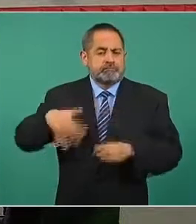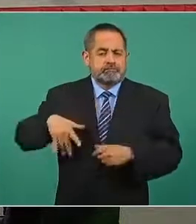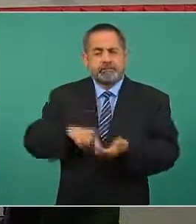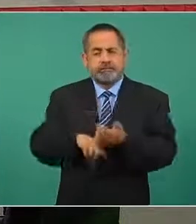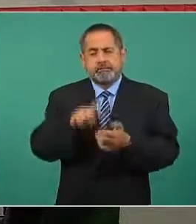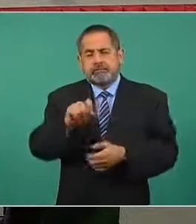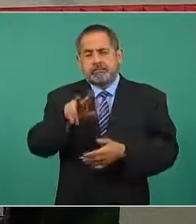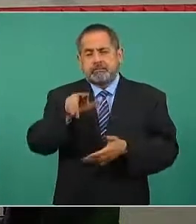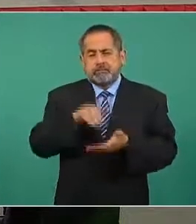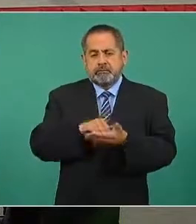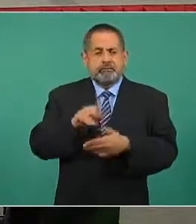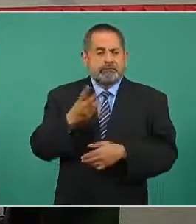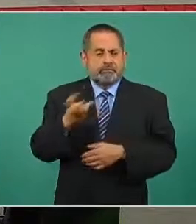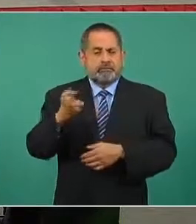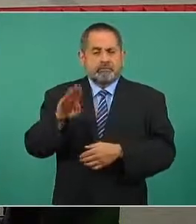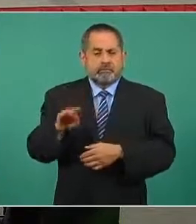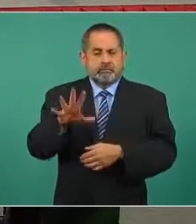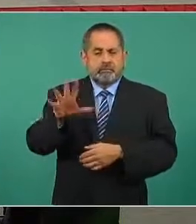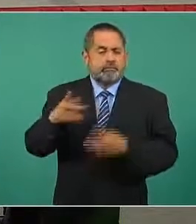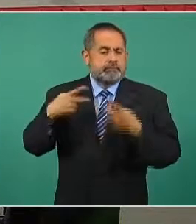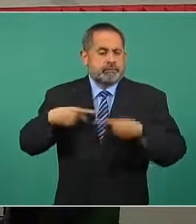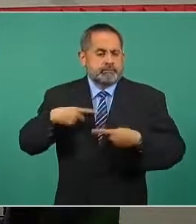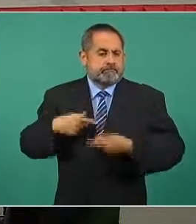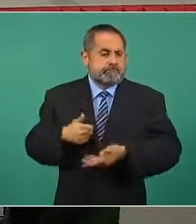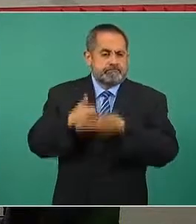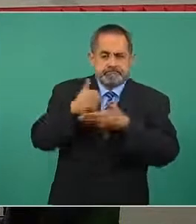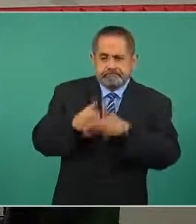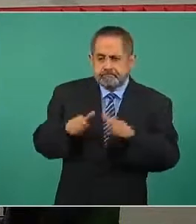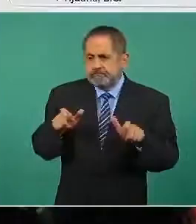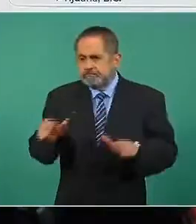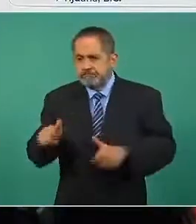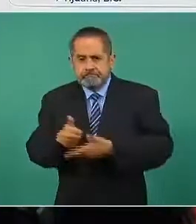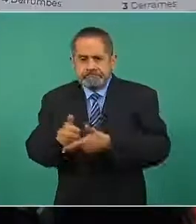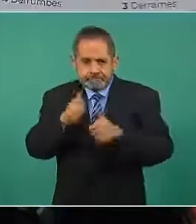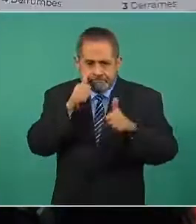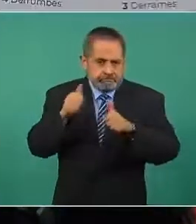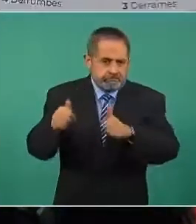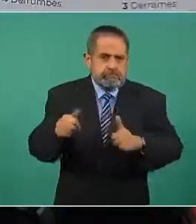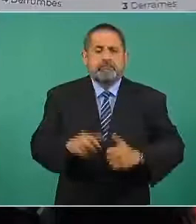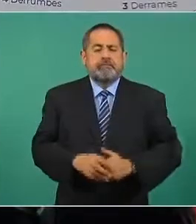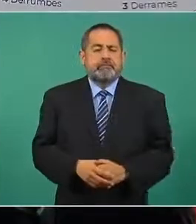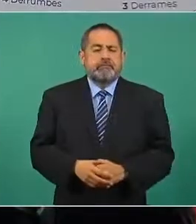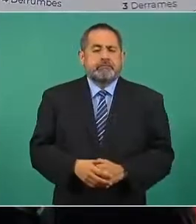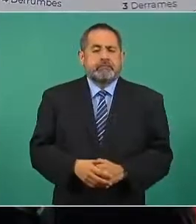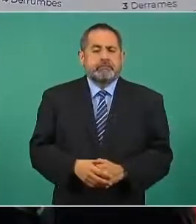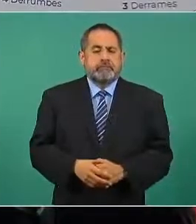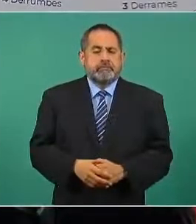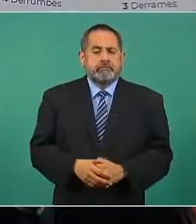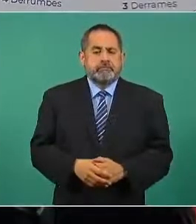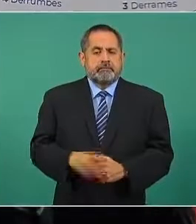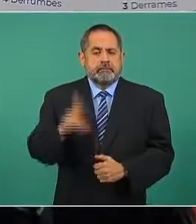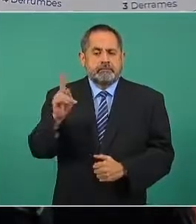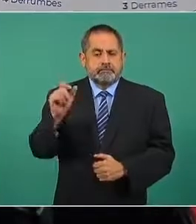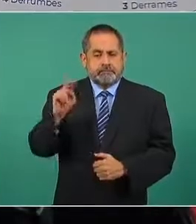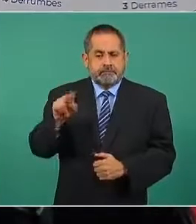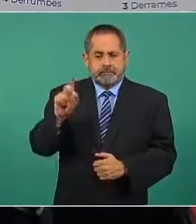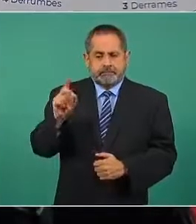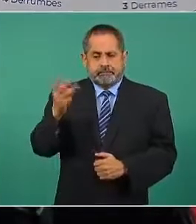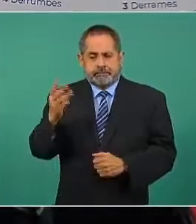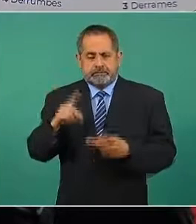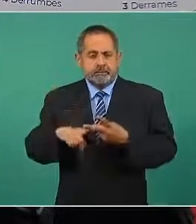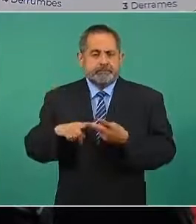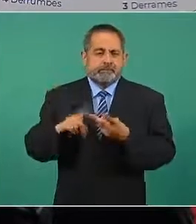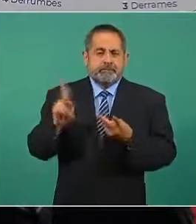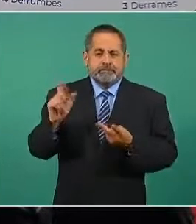28 mil 395 hombres en esta actividad adelante en cuanto al plan de n3 plan marina y